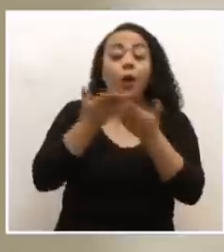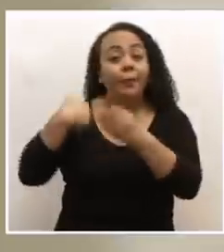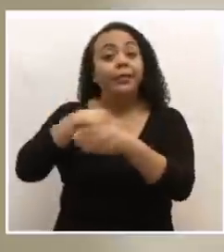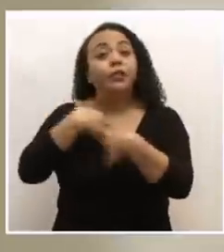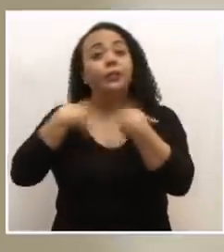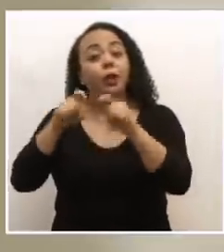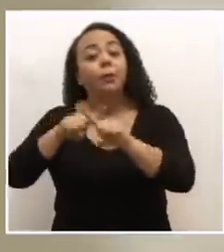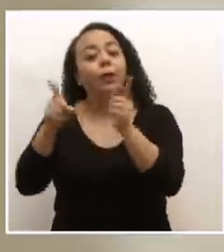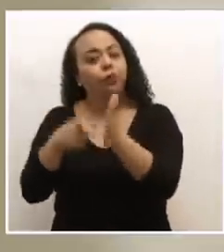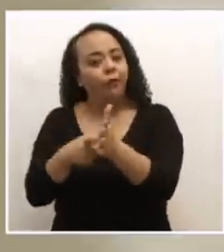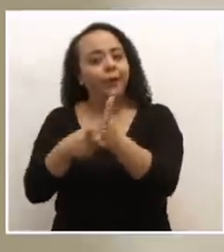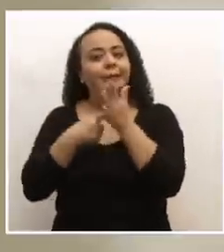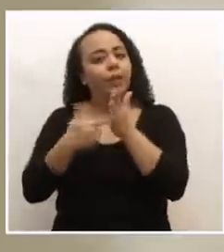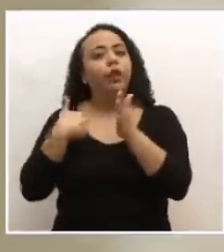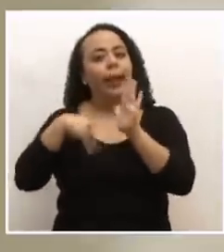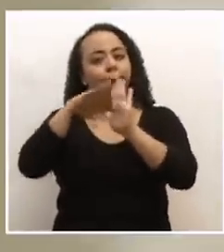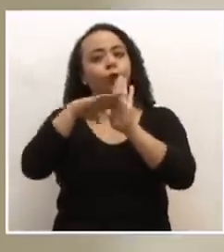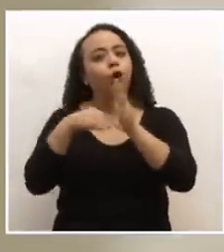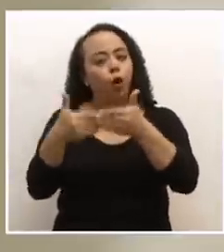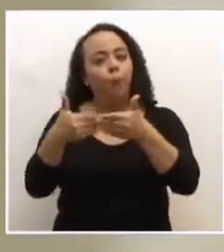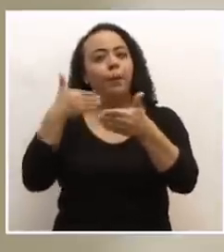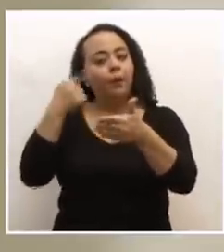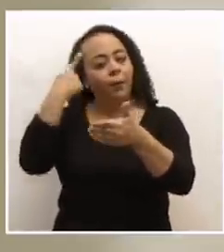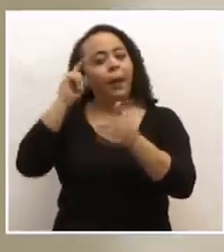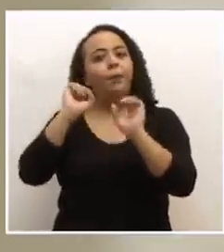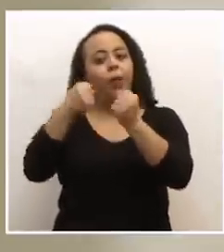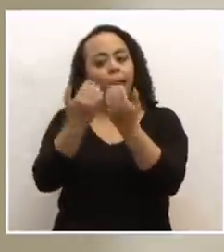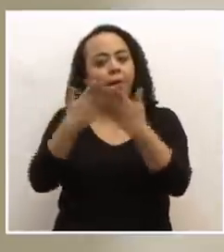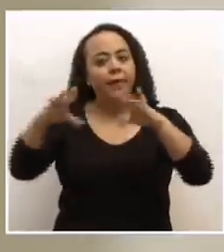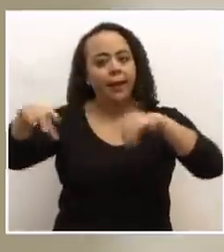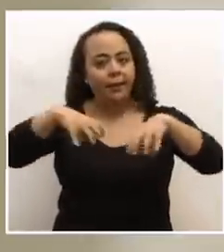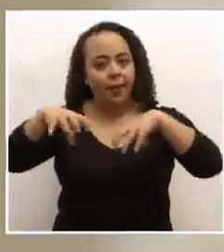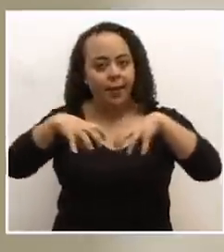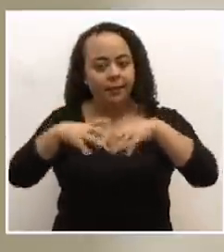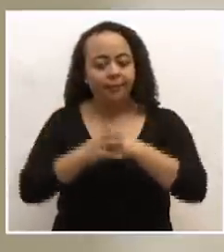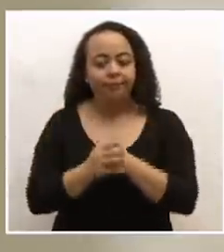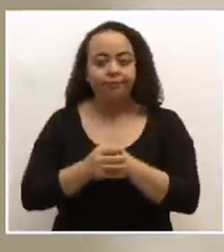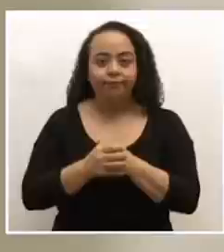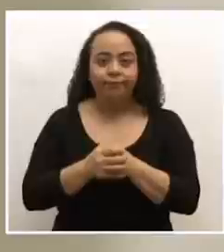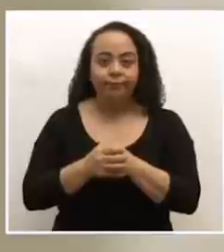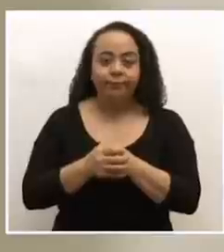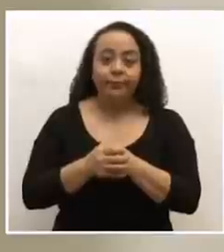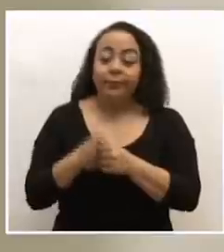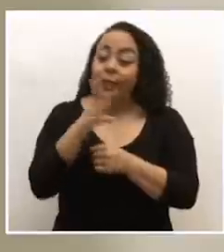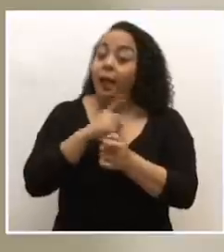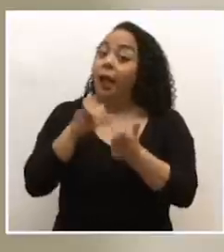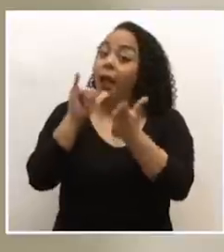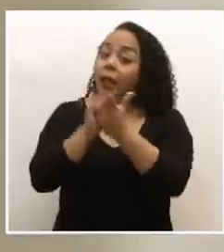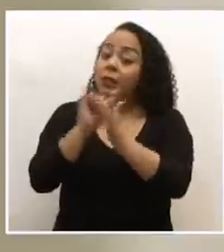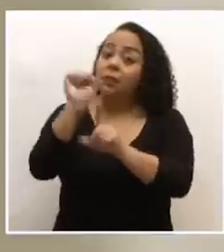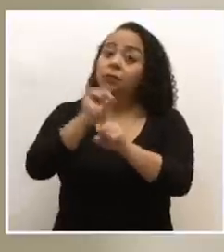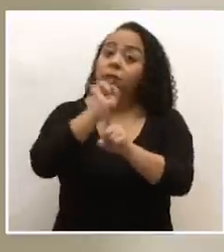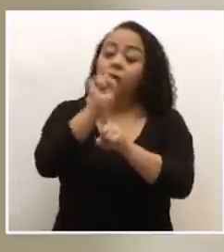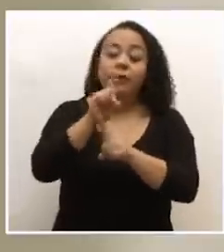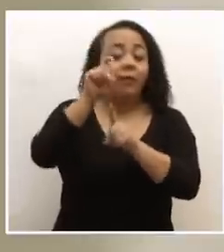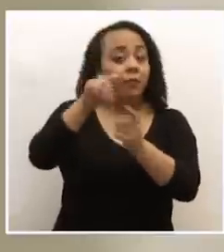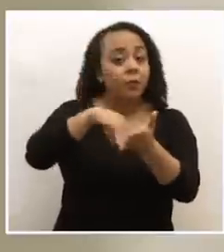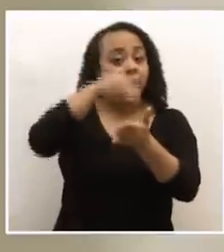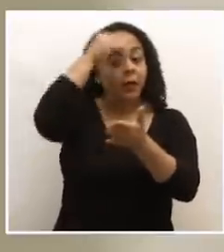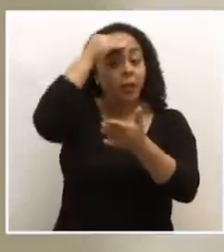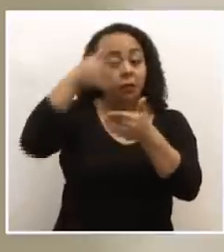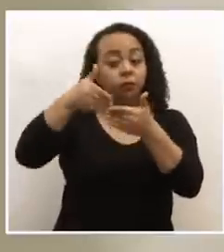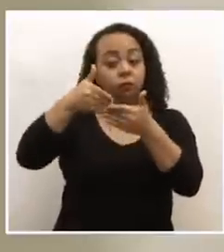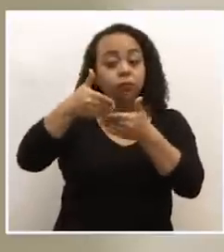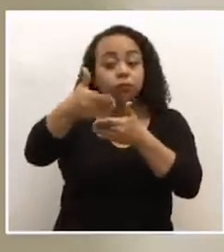requisito ineludible tener el protocolo previo para poder habilitar la actividad. Y esta situación tenemos que aprender que en estos